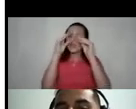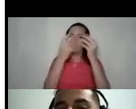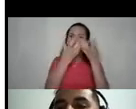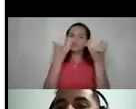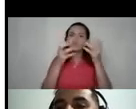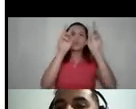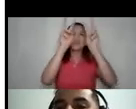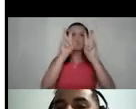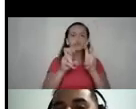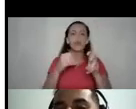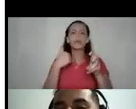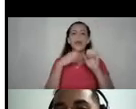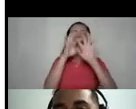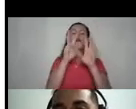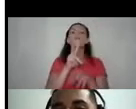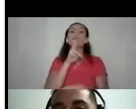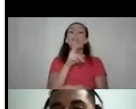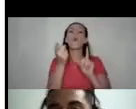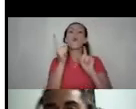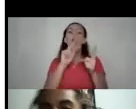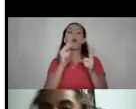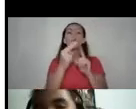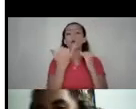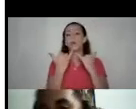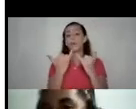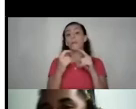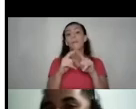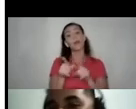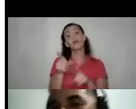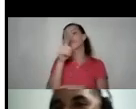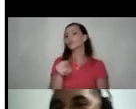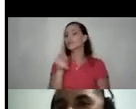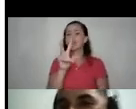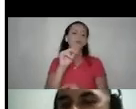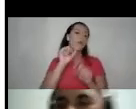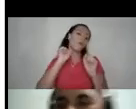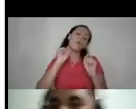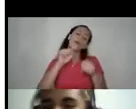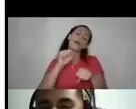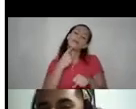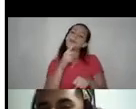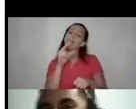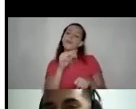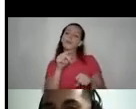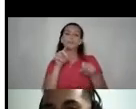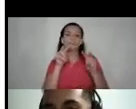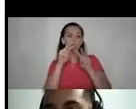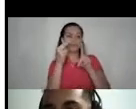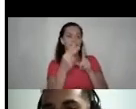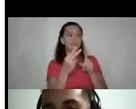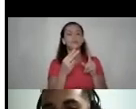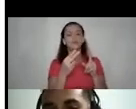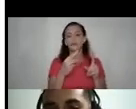claridad real de cuál es el panorama. Sin embargo, ustedes no me van a poder negar que el panorama es bastante desalentador y